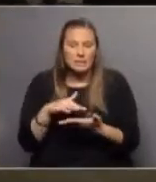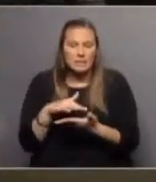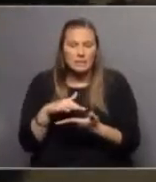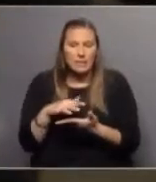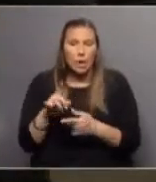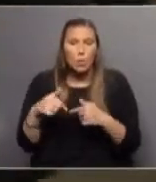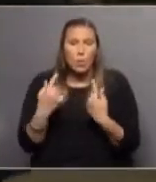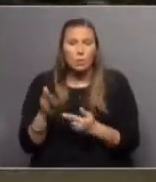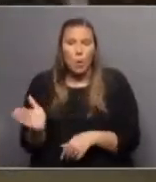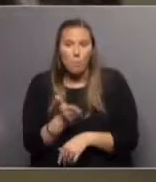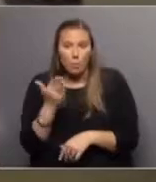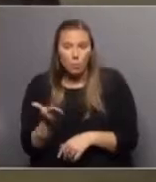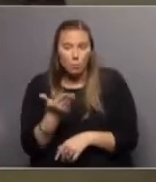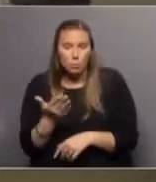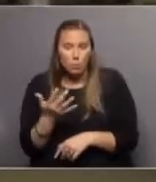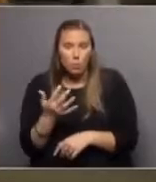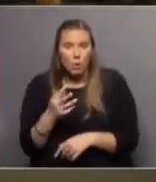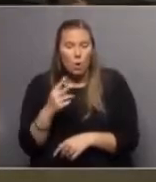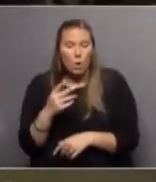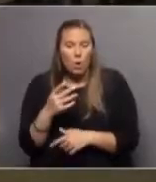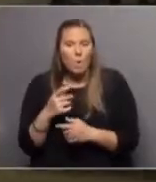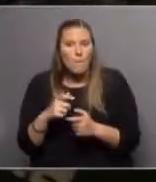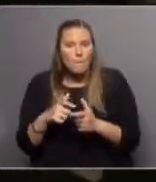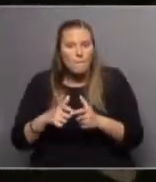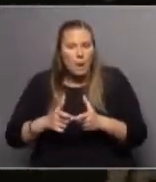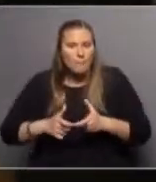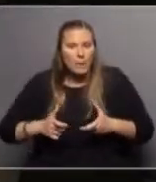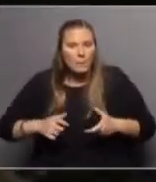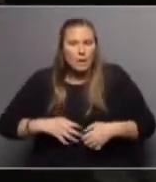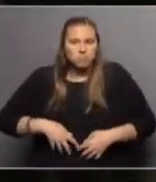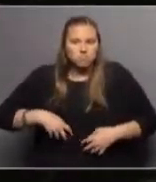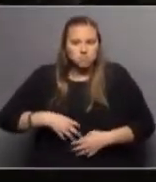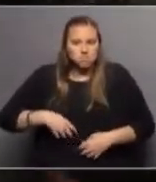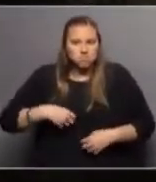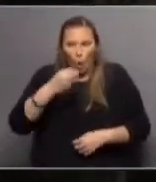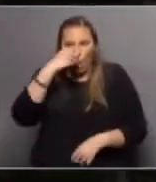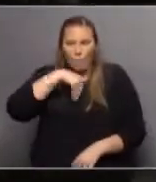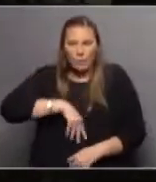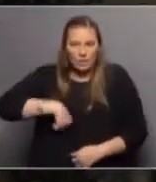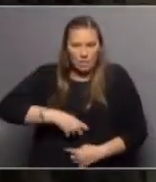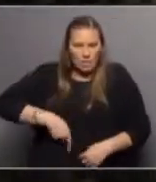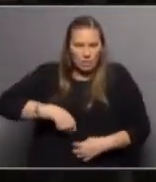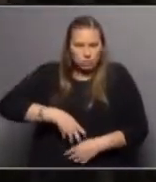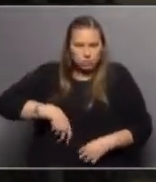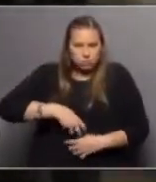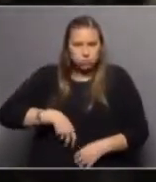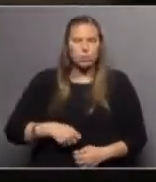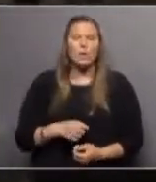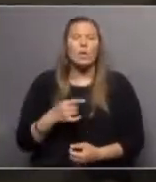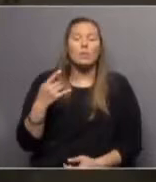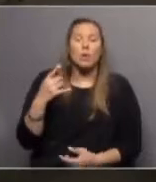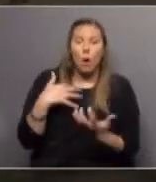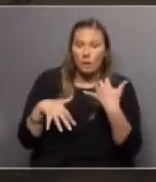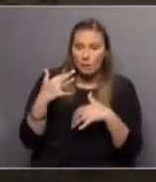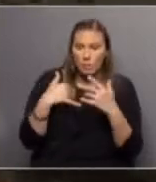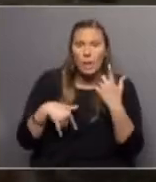con nuestros productos provoca un incremento en la digestibilidad importante de los rumiantes. Lo que